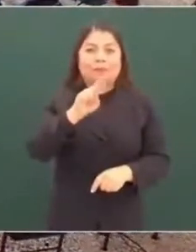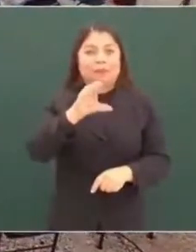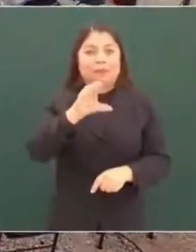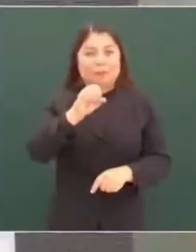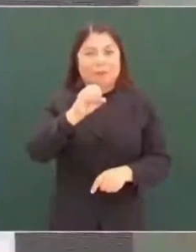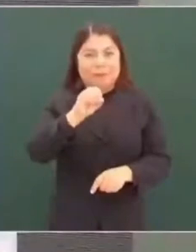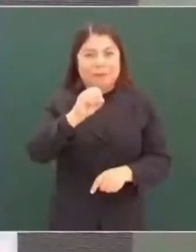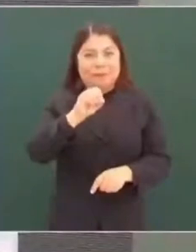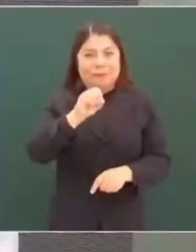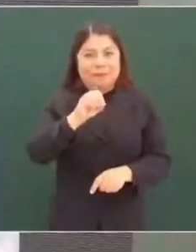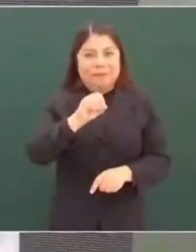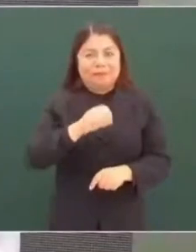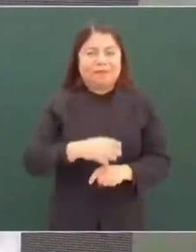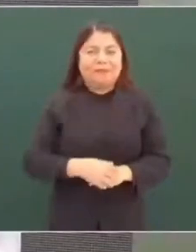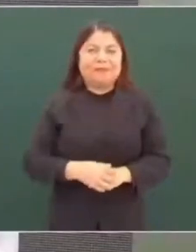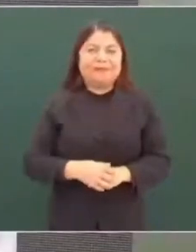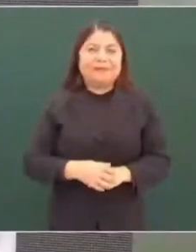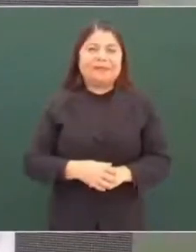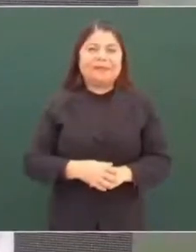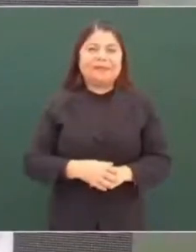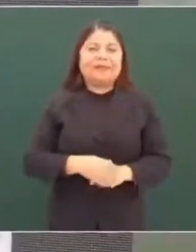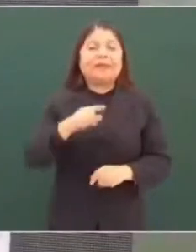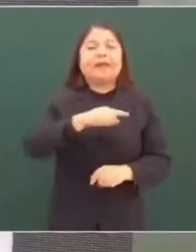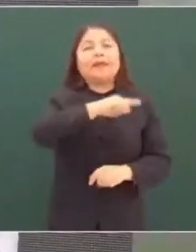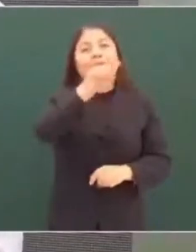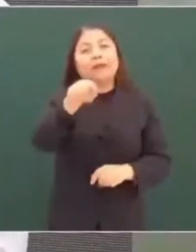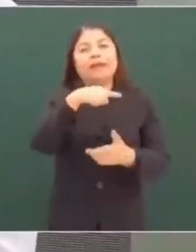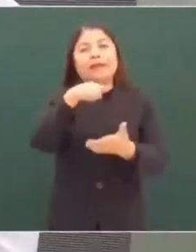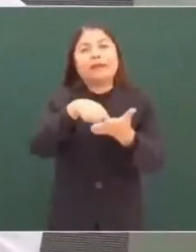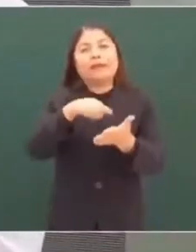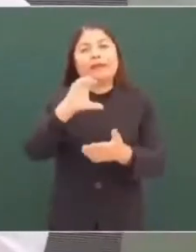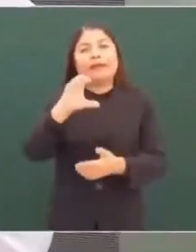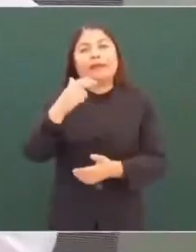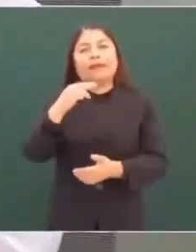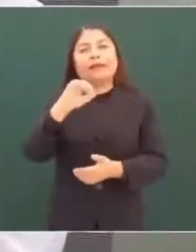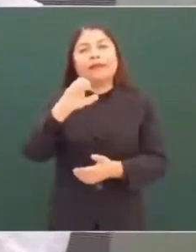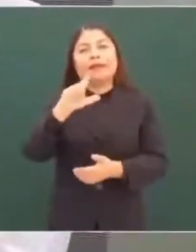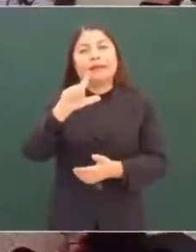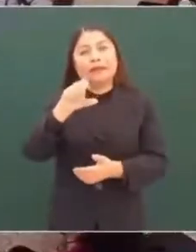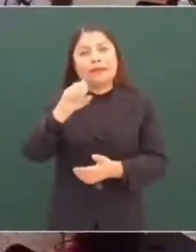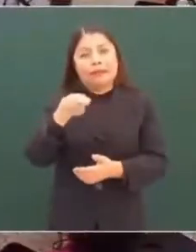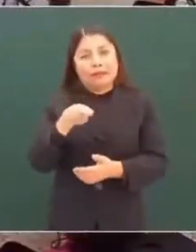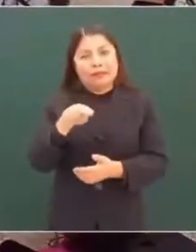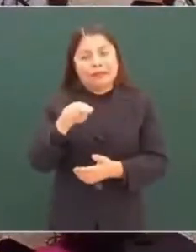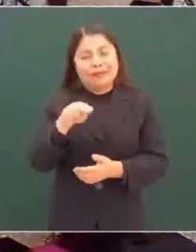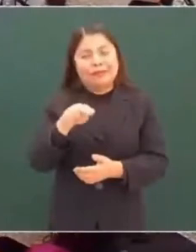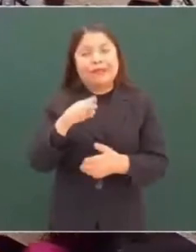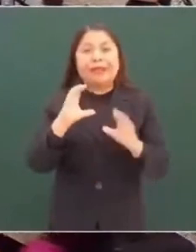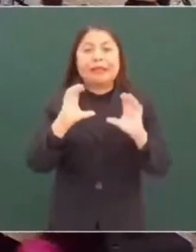Yajalón, Chilón, Tumbalá, Chiapas.